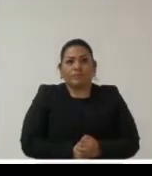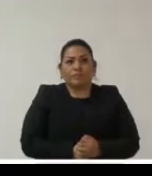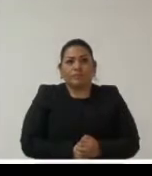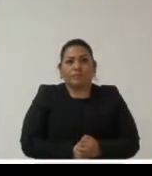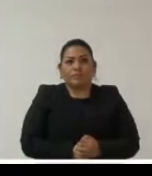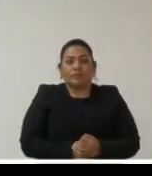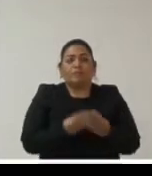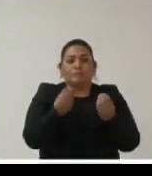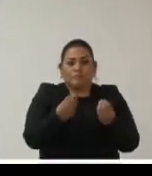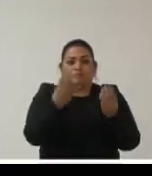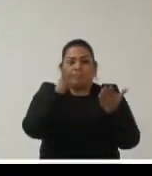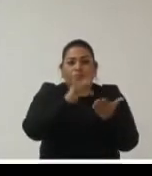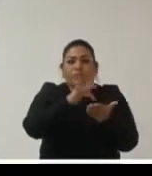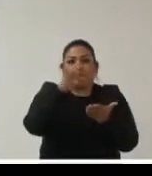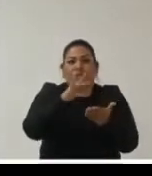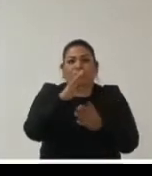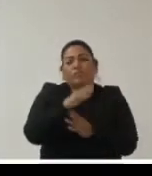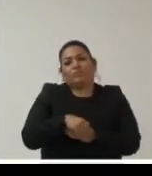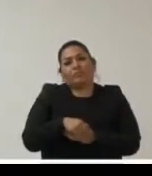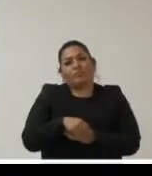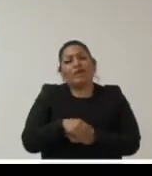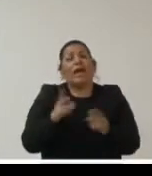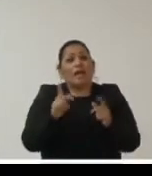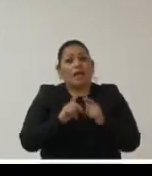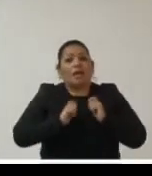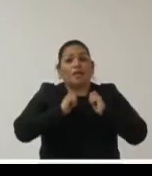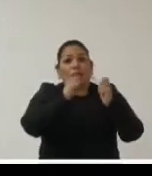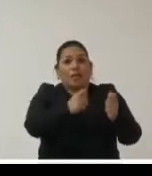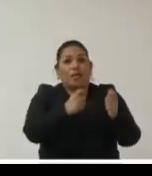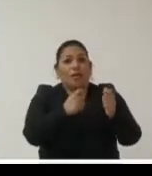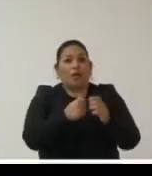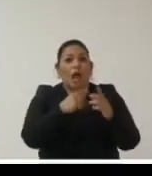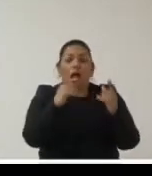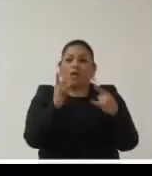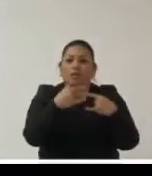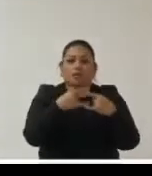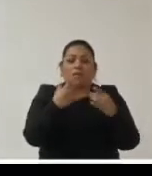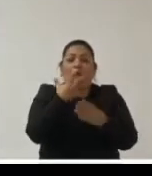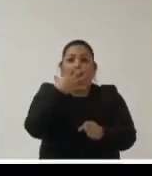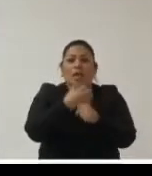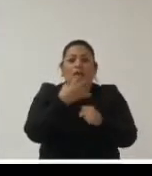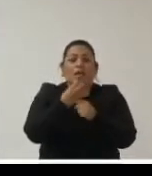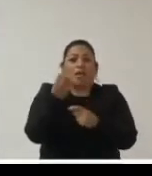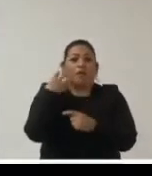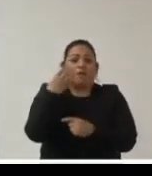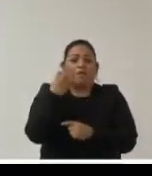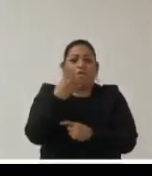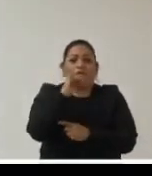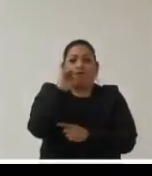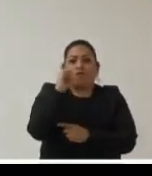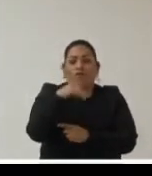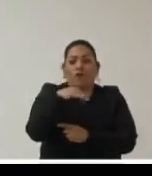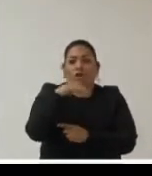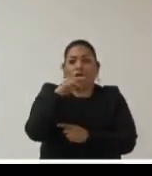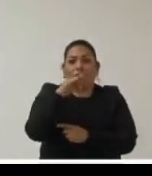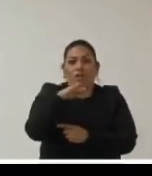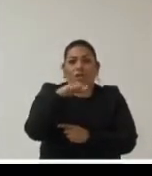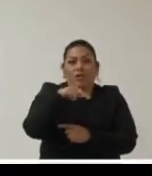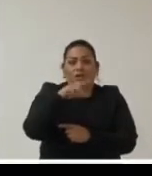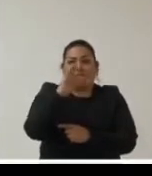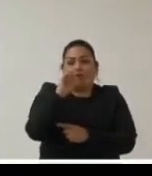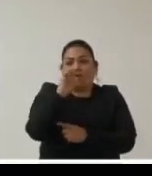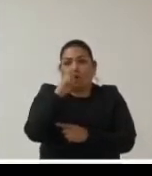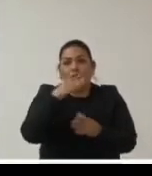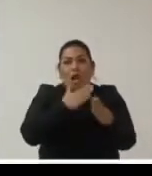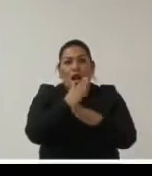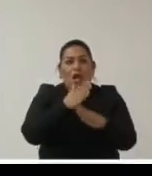muchas gracias Leslie bueno procedemos en este momento entonces al acto de clausura del quinto foro internacional INFOEM protección de datos y acceso